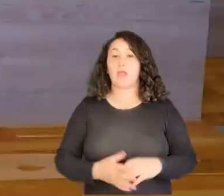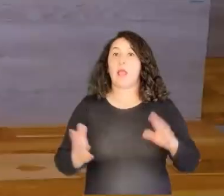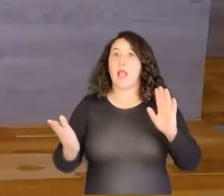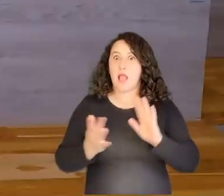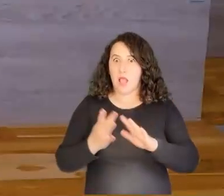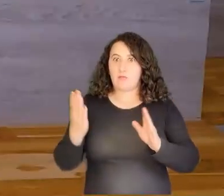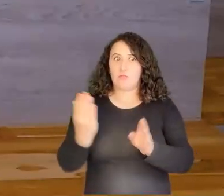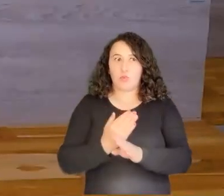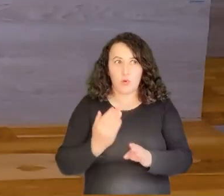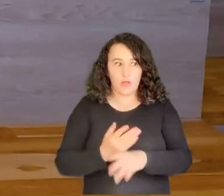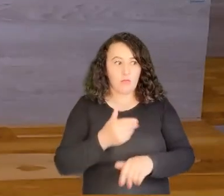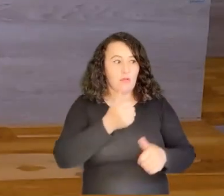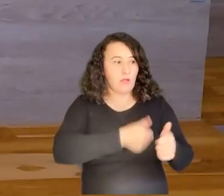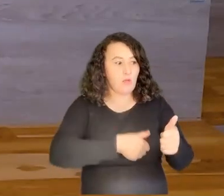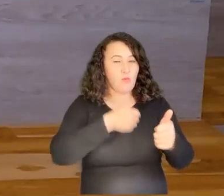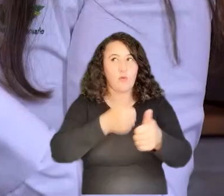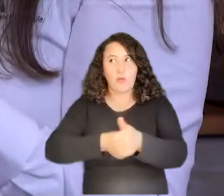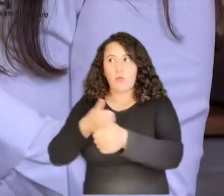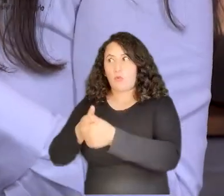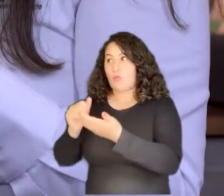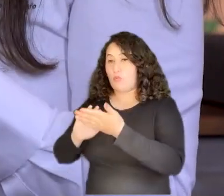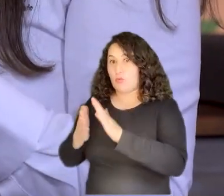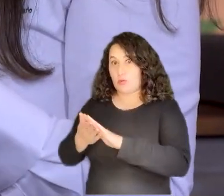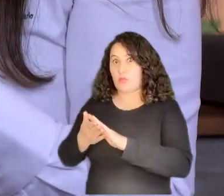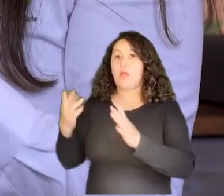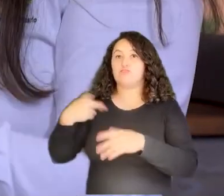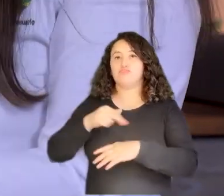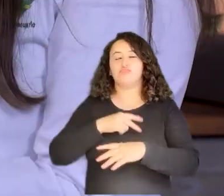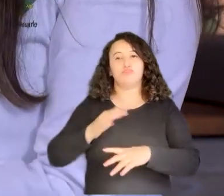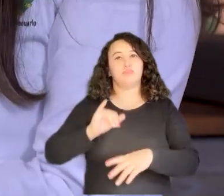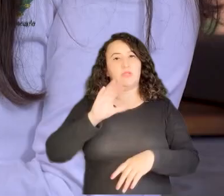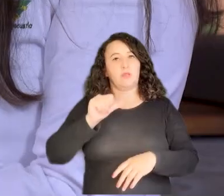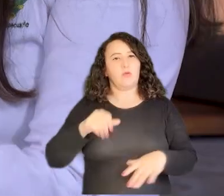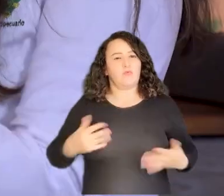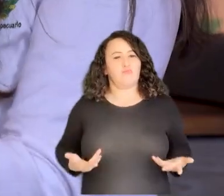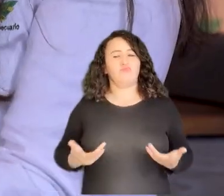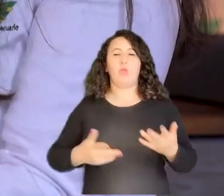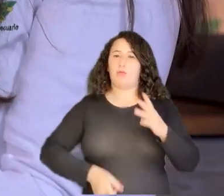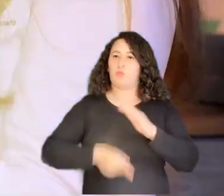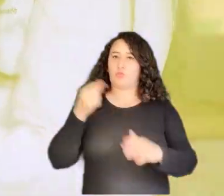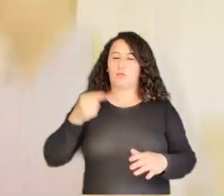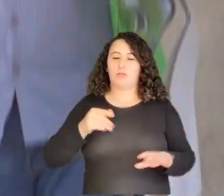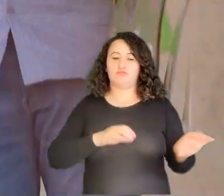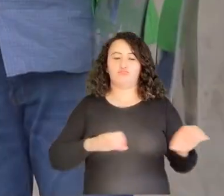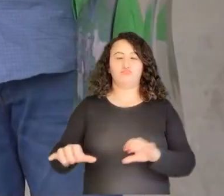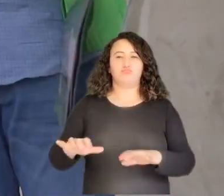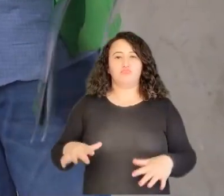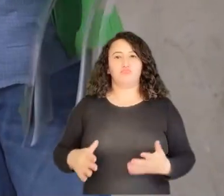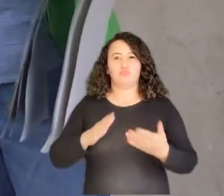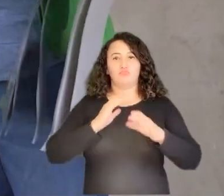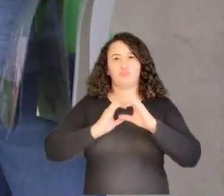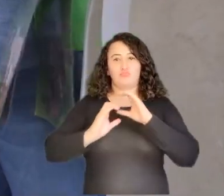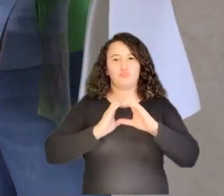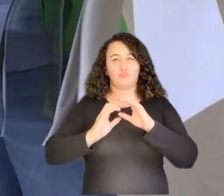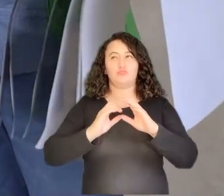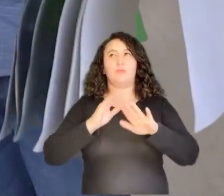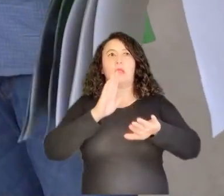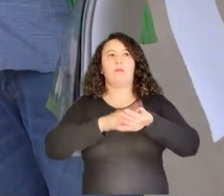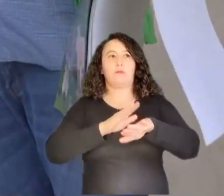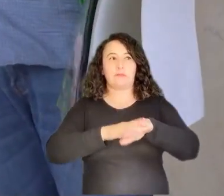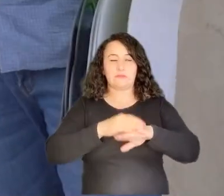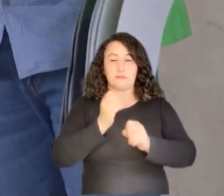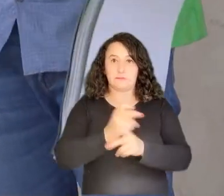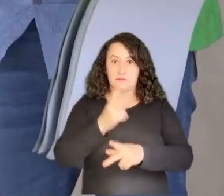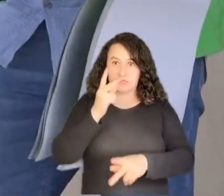problemáticas que ellos priorizan como comunidad, nosotros como ICA intervenimos haciendo nuestra comunicación del riesgo, nuestras